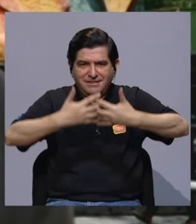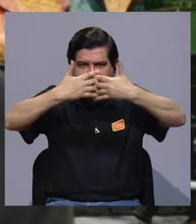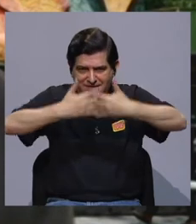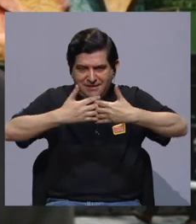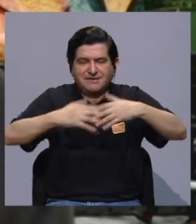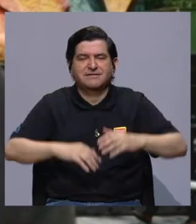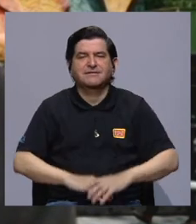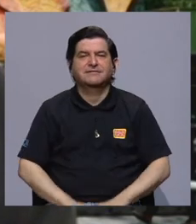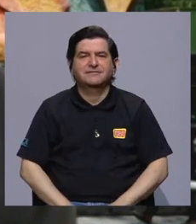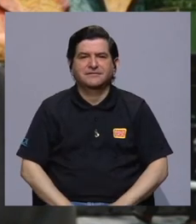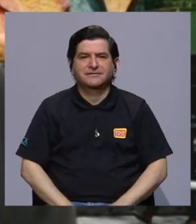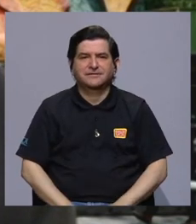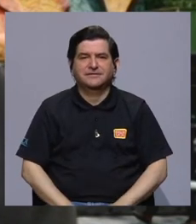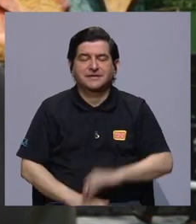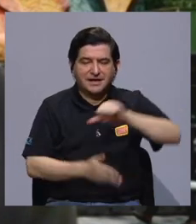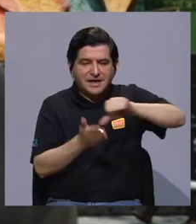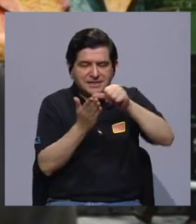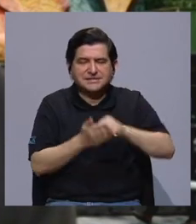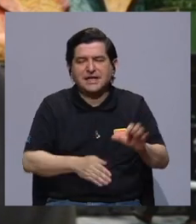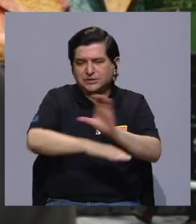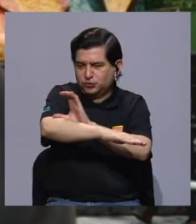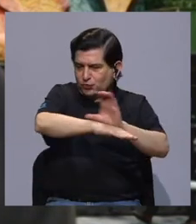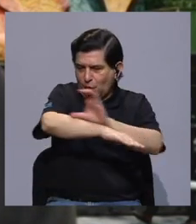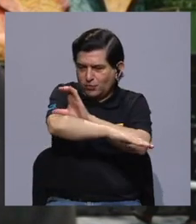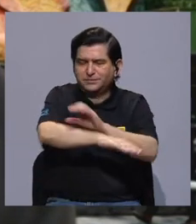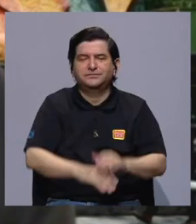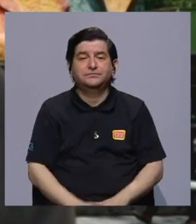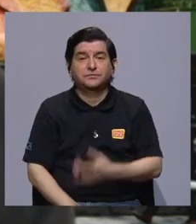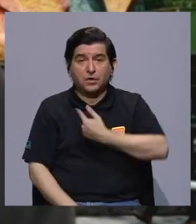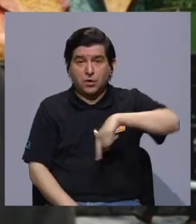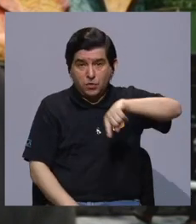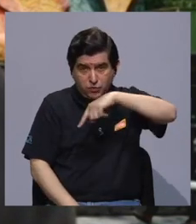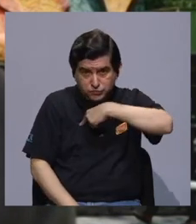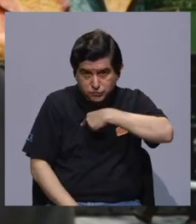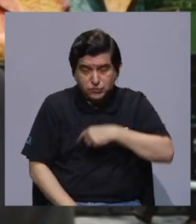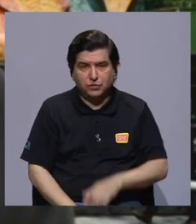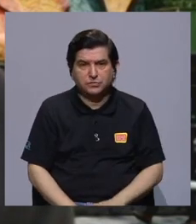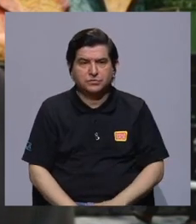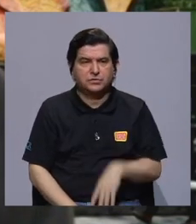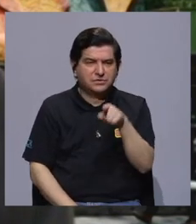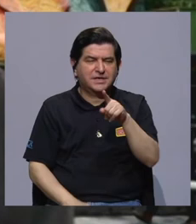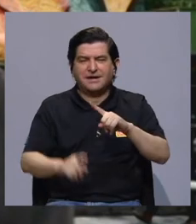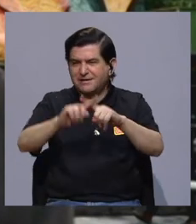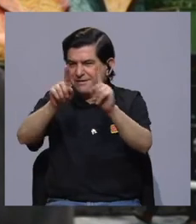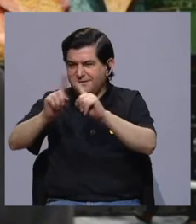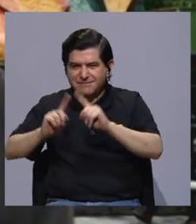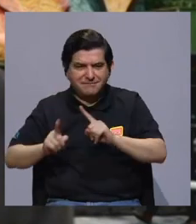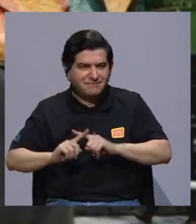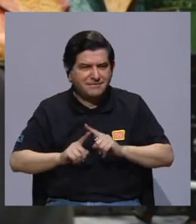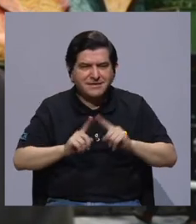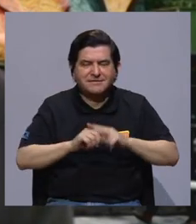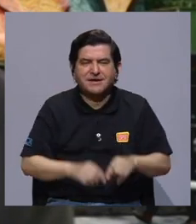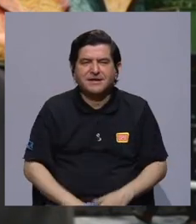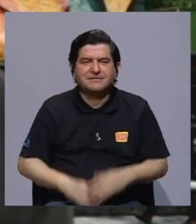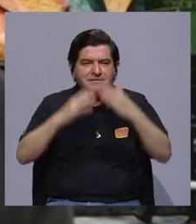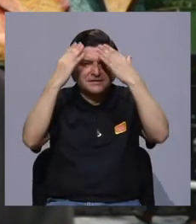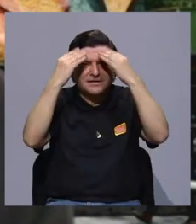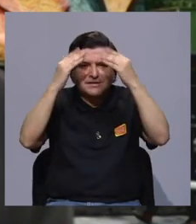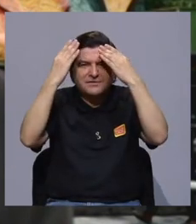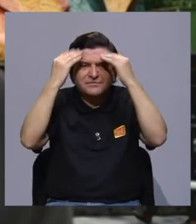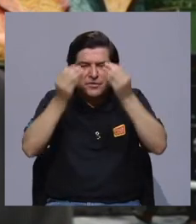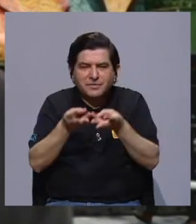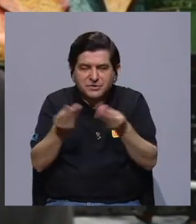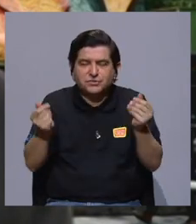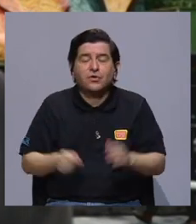industrial, el centro de informática, pues venimos generando una serie de